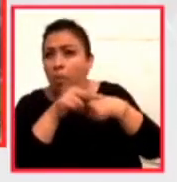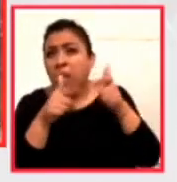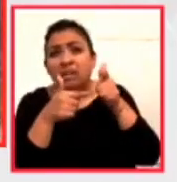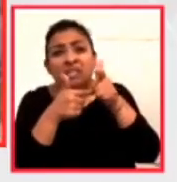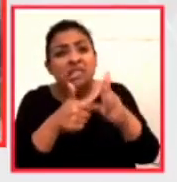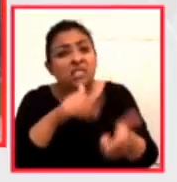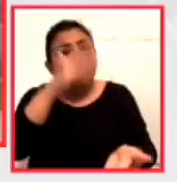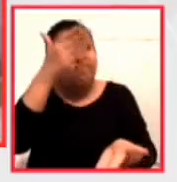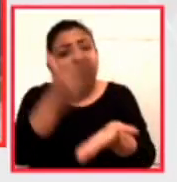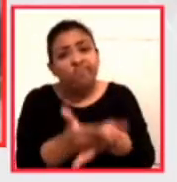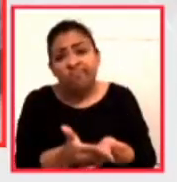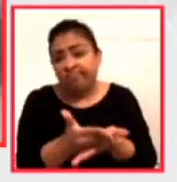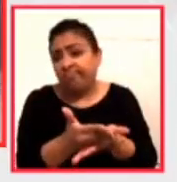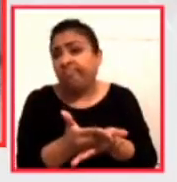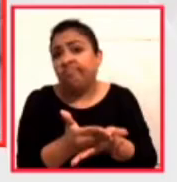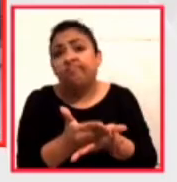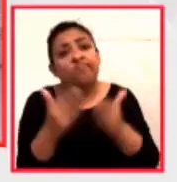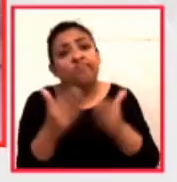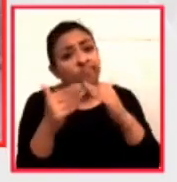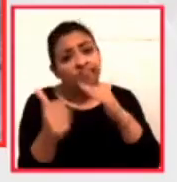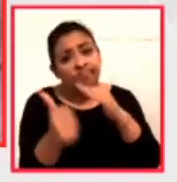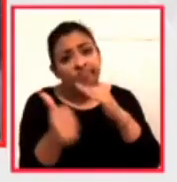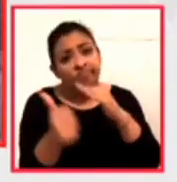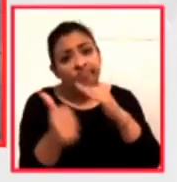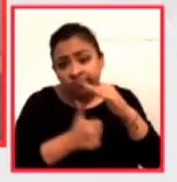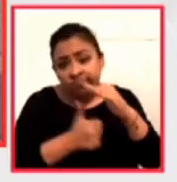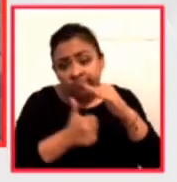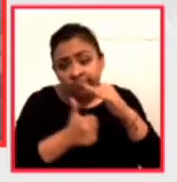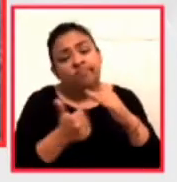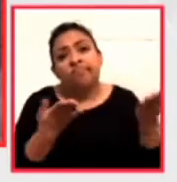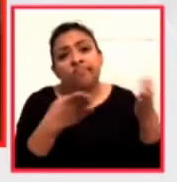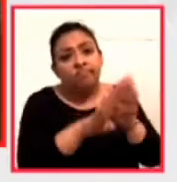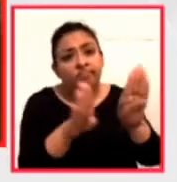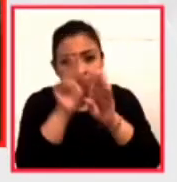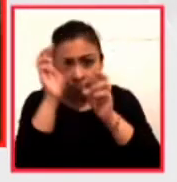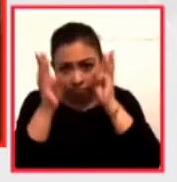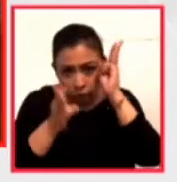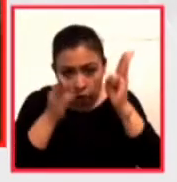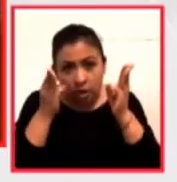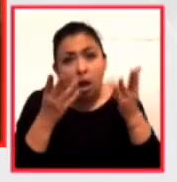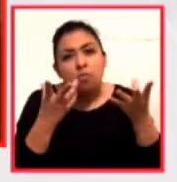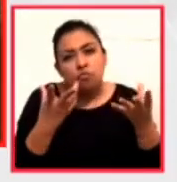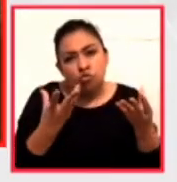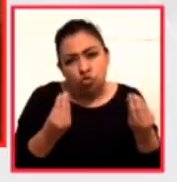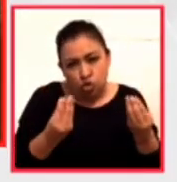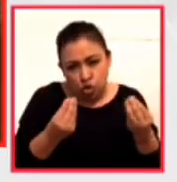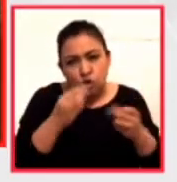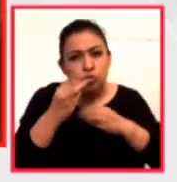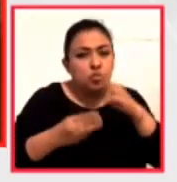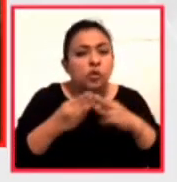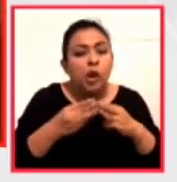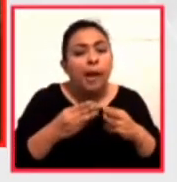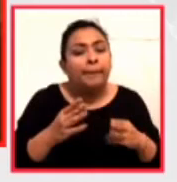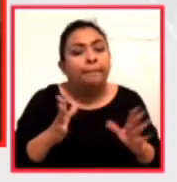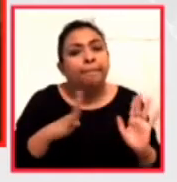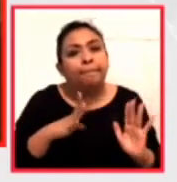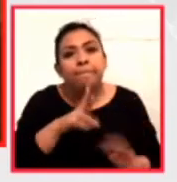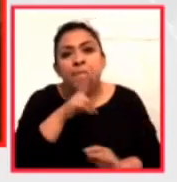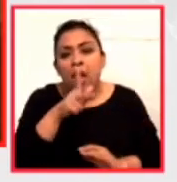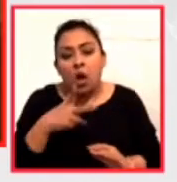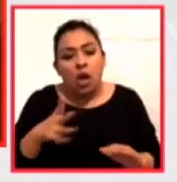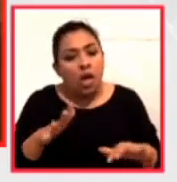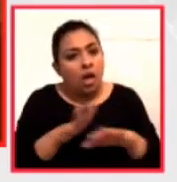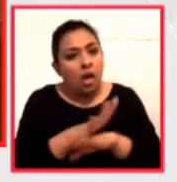modo reposo y como consecuencia del cierre de los museos, varios de ellos en el mundo han optado por adecuar sus